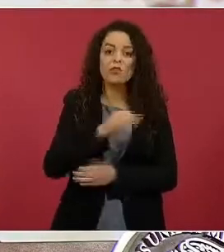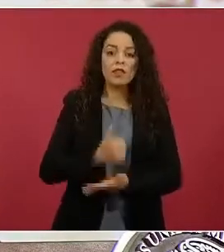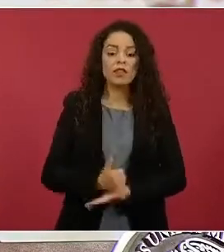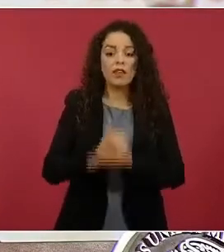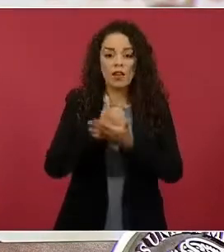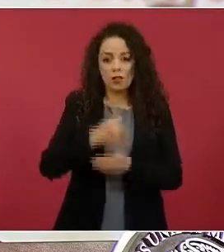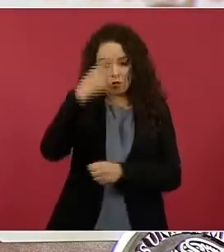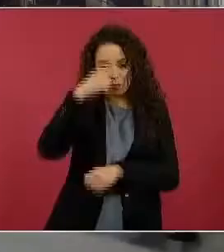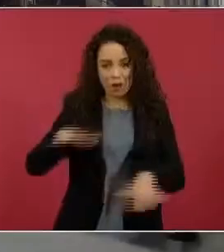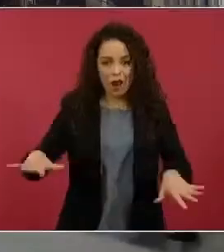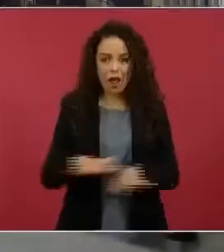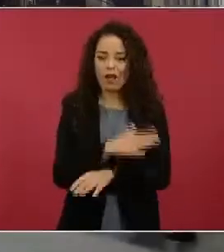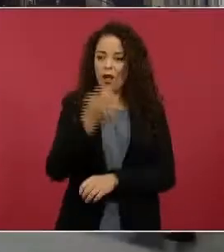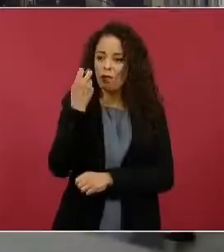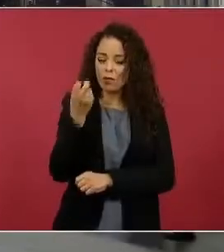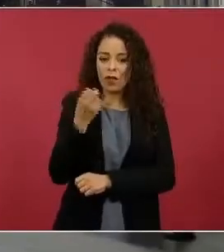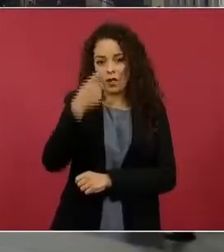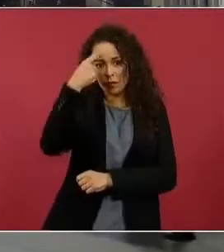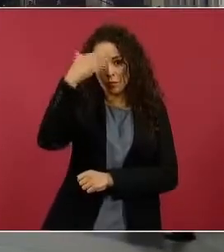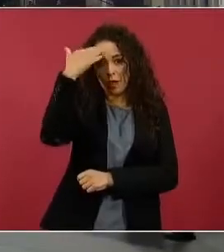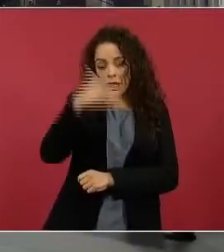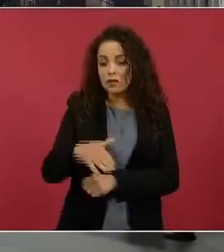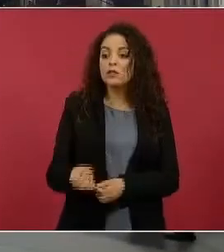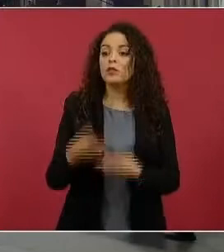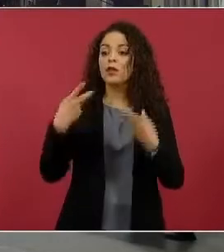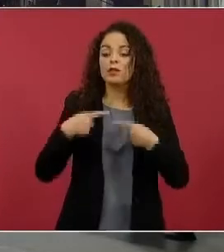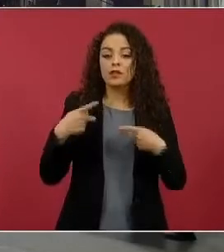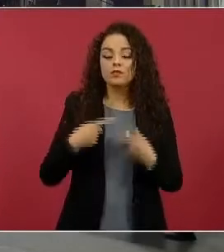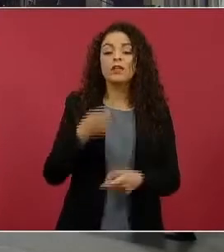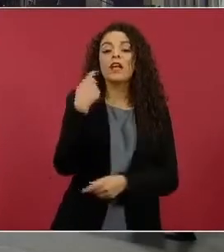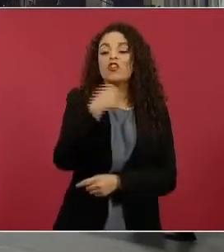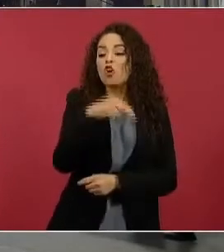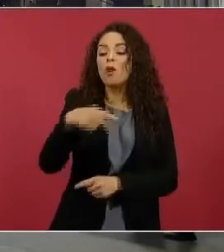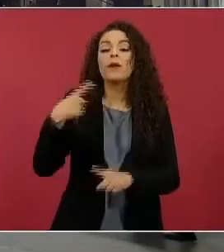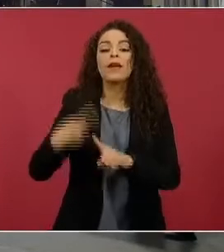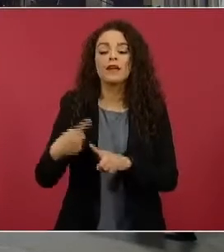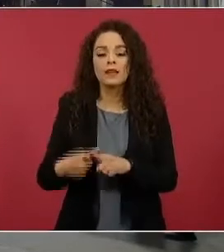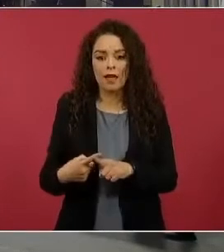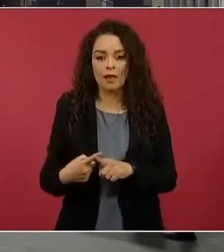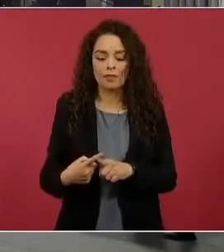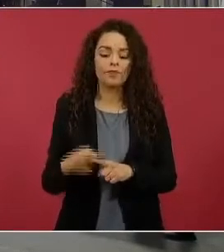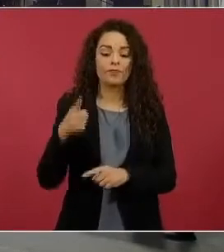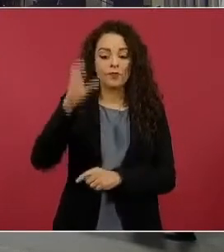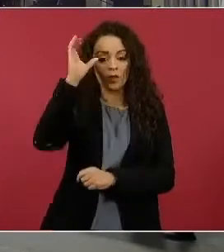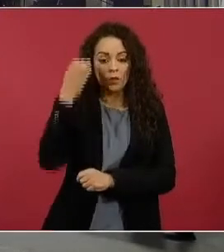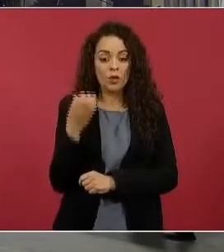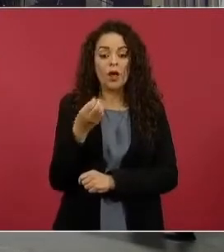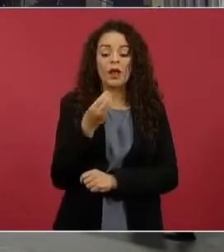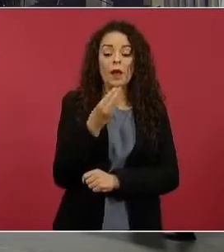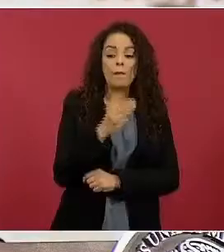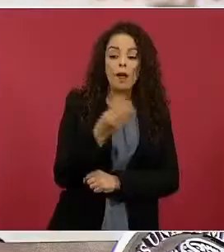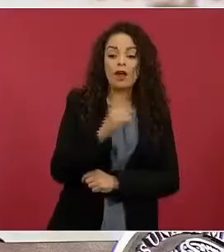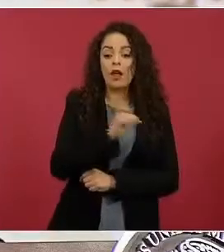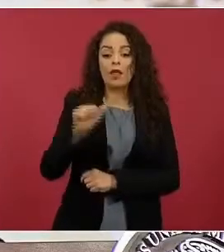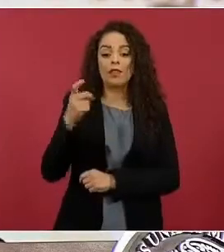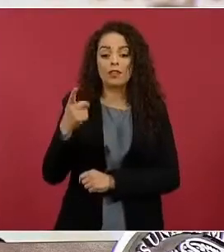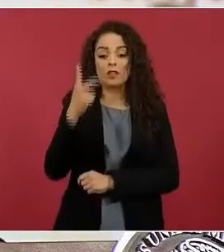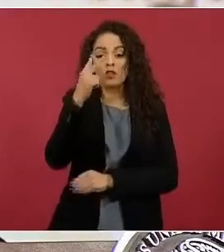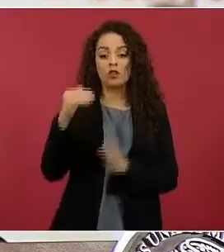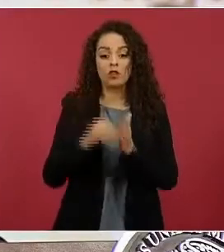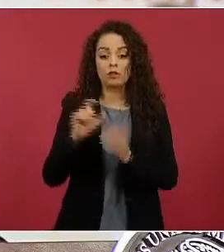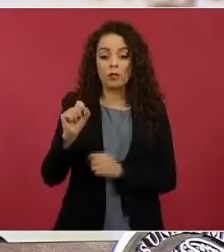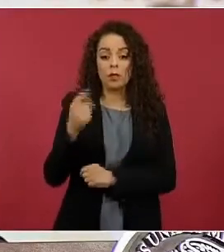revertir esta situación. Ponemos como ejemplo, como en este caso de Coahuila, solo entre marzo y diciembre de 2021, se